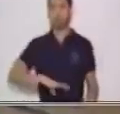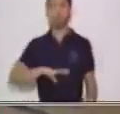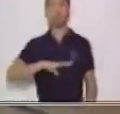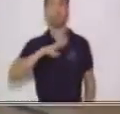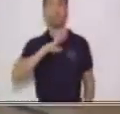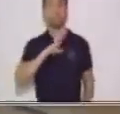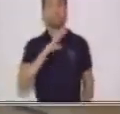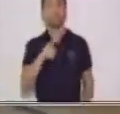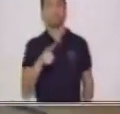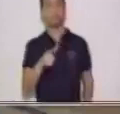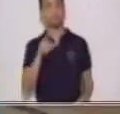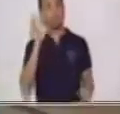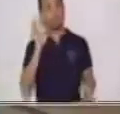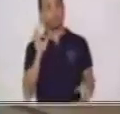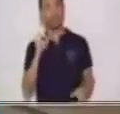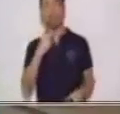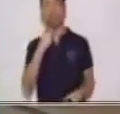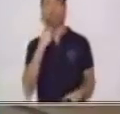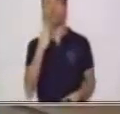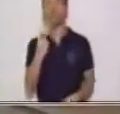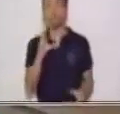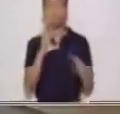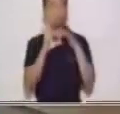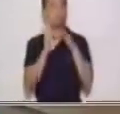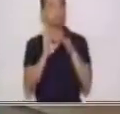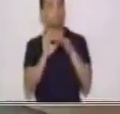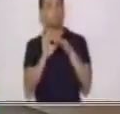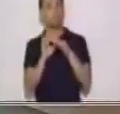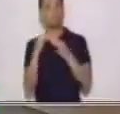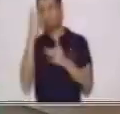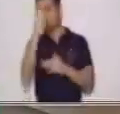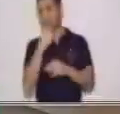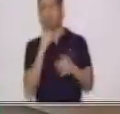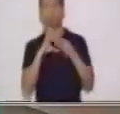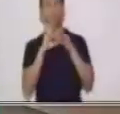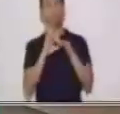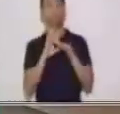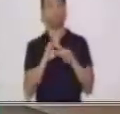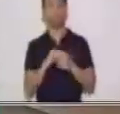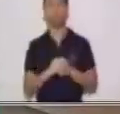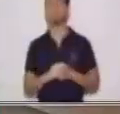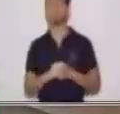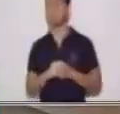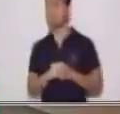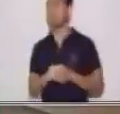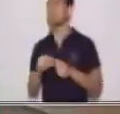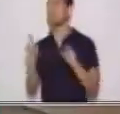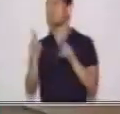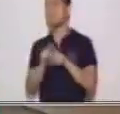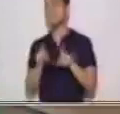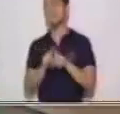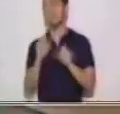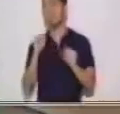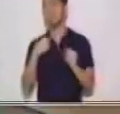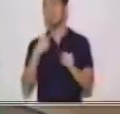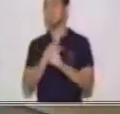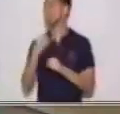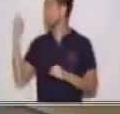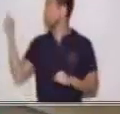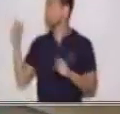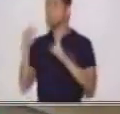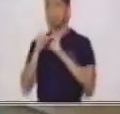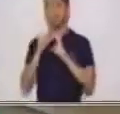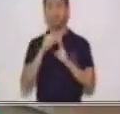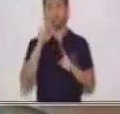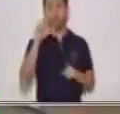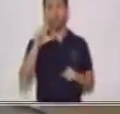con el tono de voz que estamos utilizando. De igual manera, podemos utilizar un lenguaje coloquial en